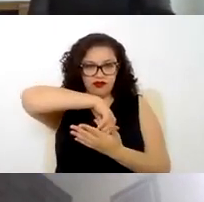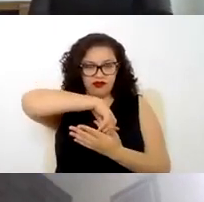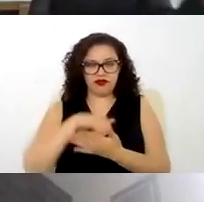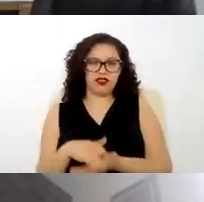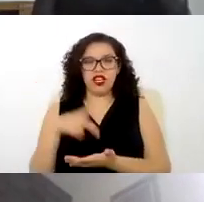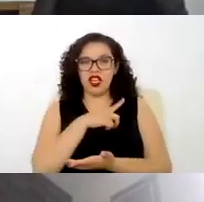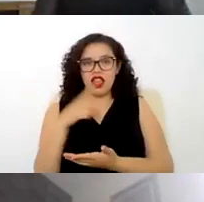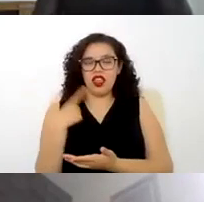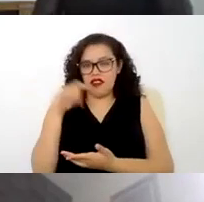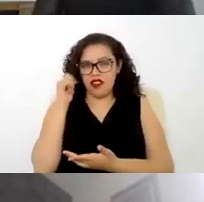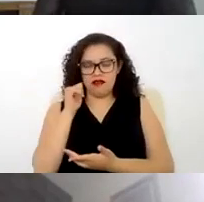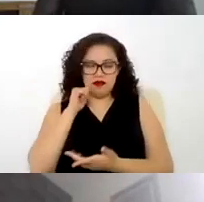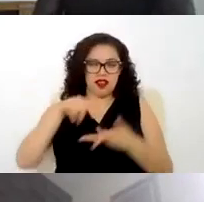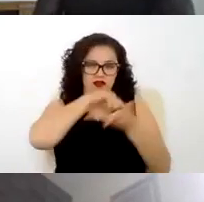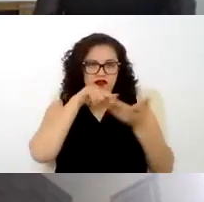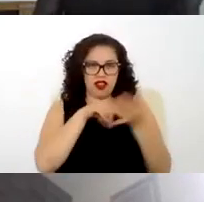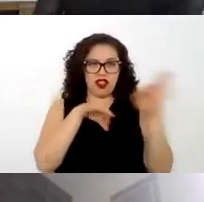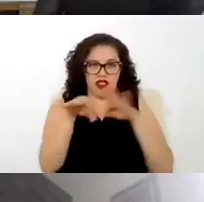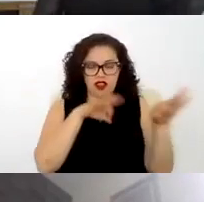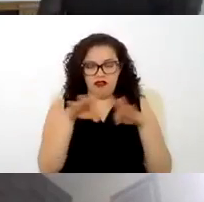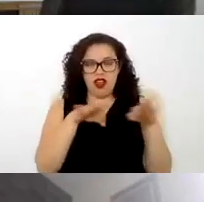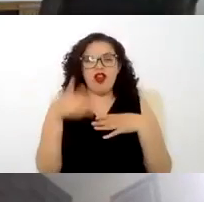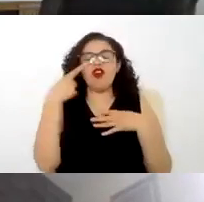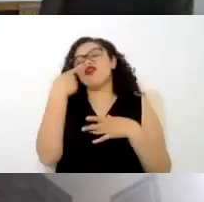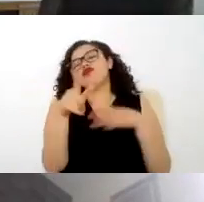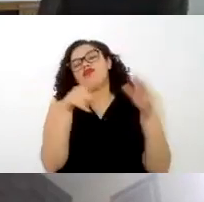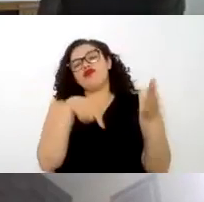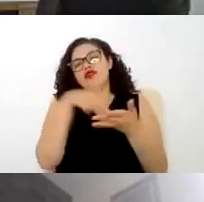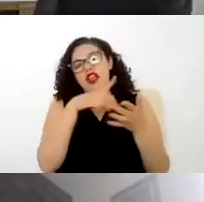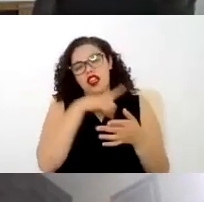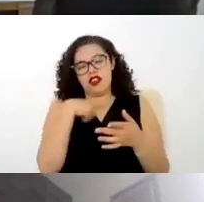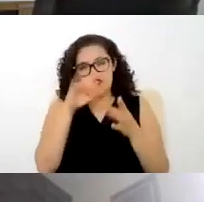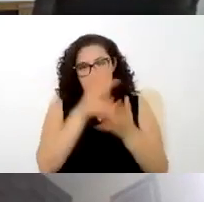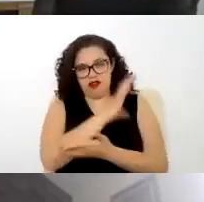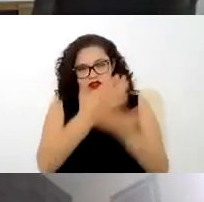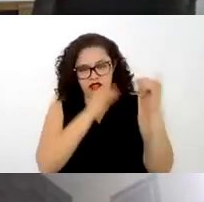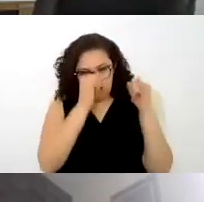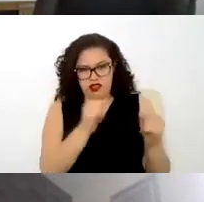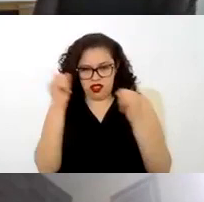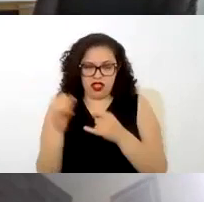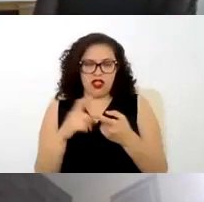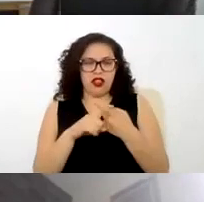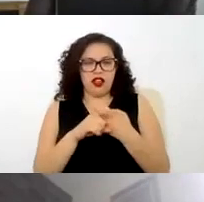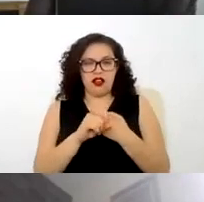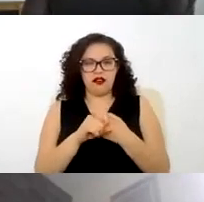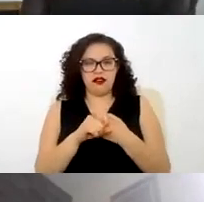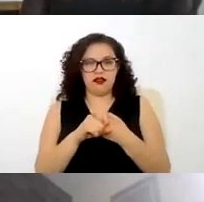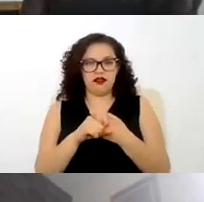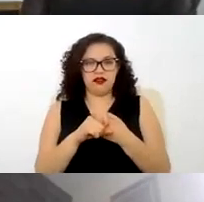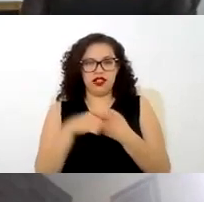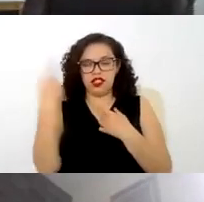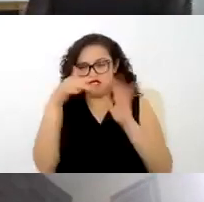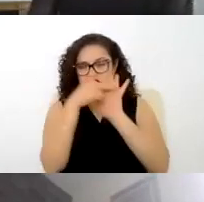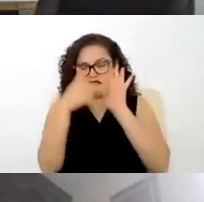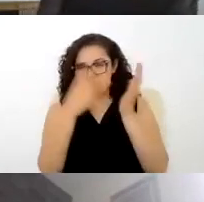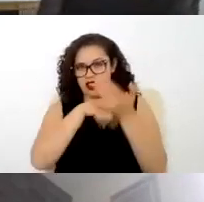especificarse en qué centro de trabajo va a regir ese contrato individual de trabajo perdón ese reglamento interior de